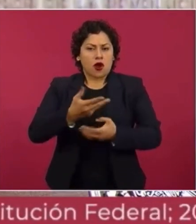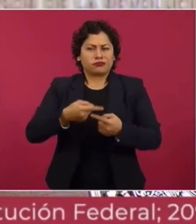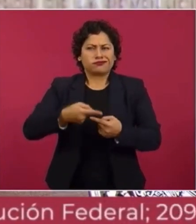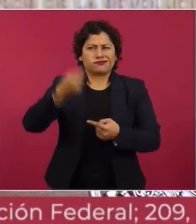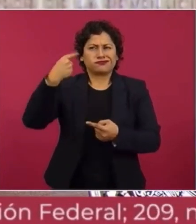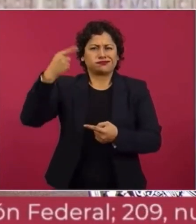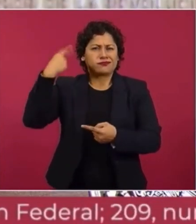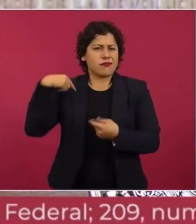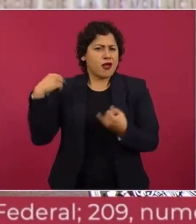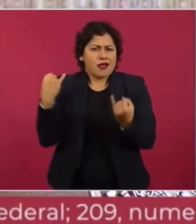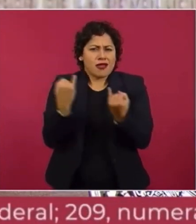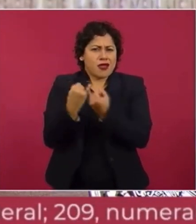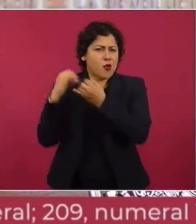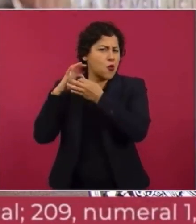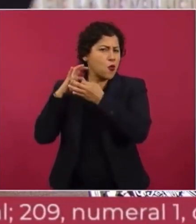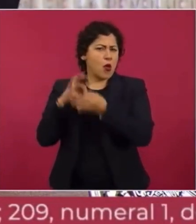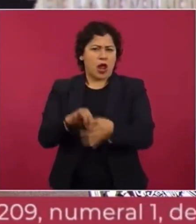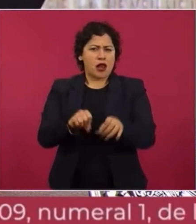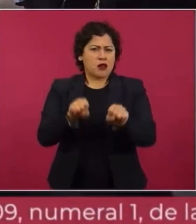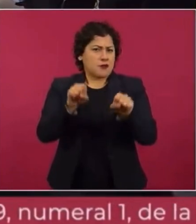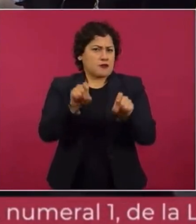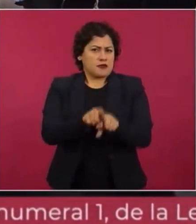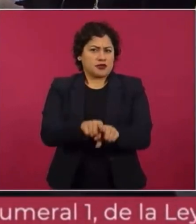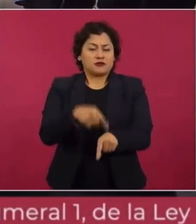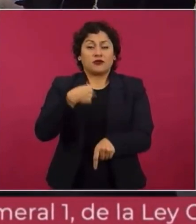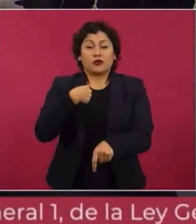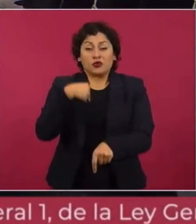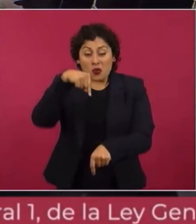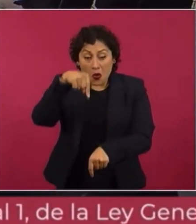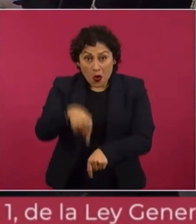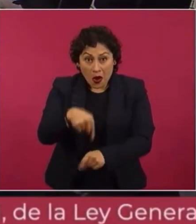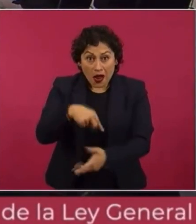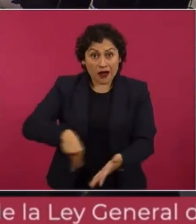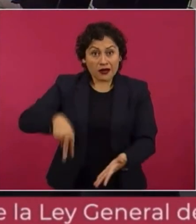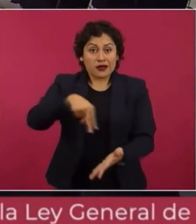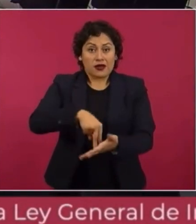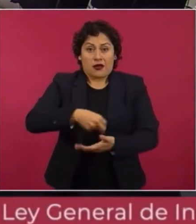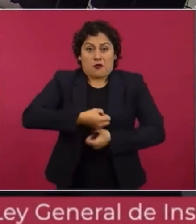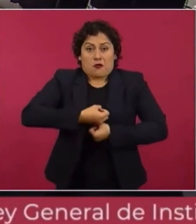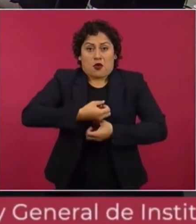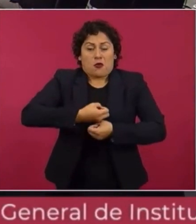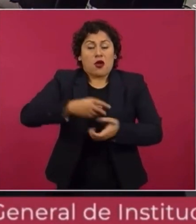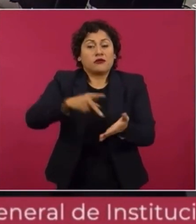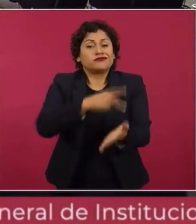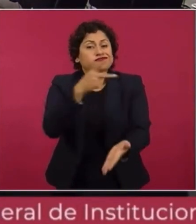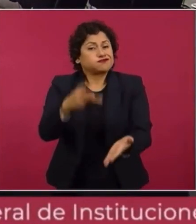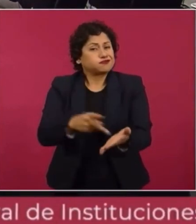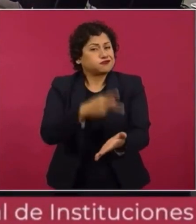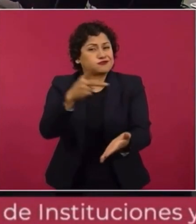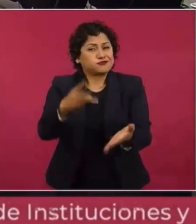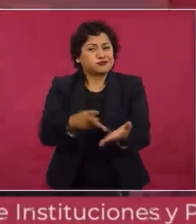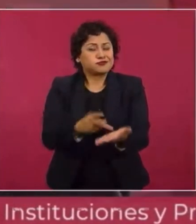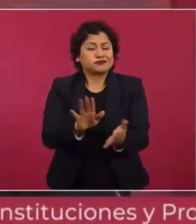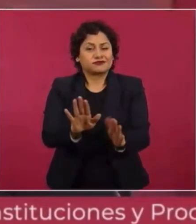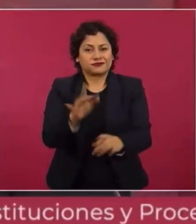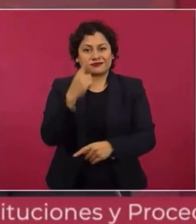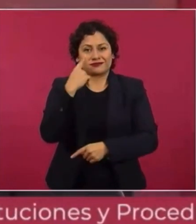tiempo atrás, aquí. Lo he dicho no sé cuántas veces, que soy